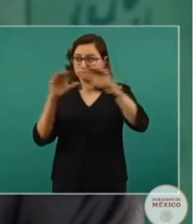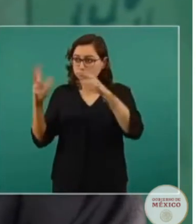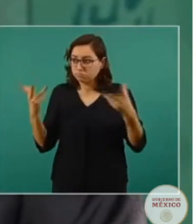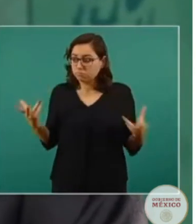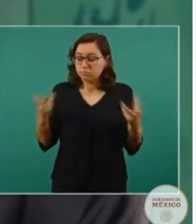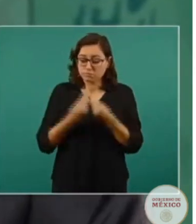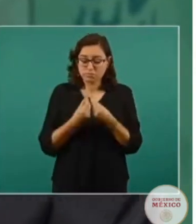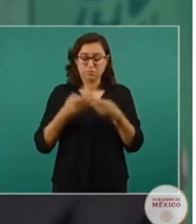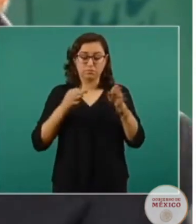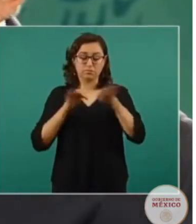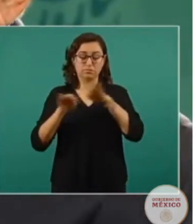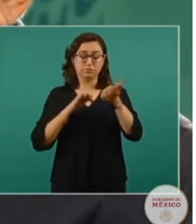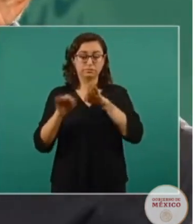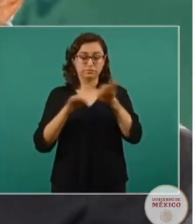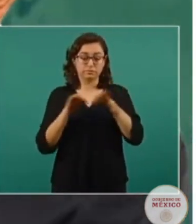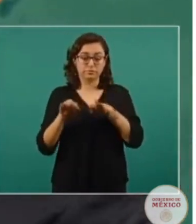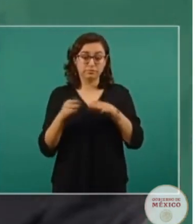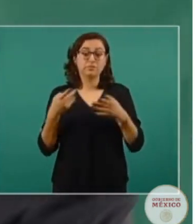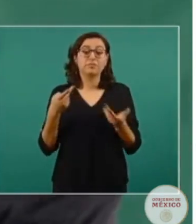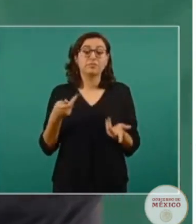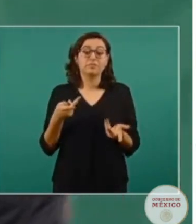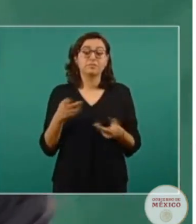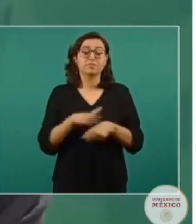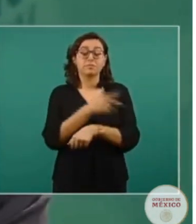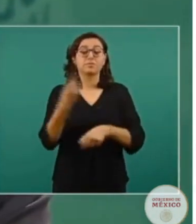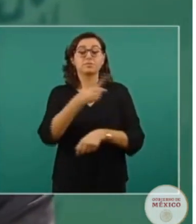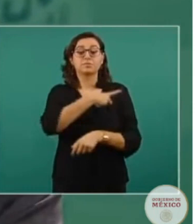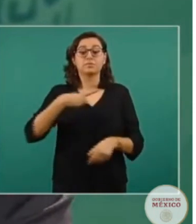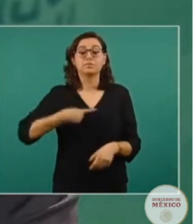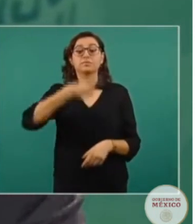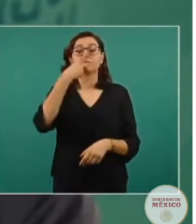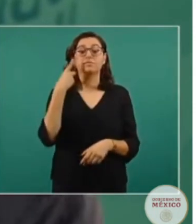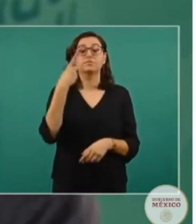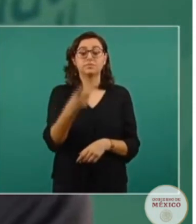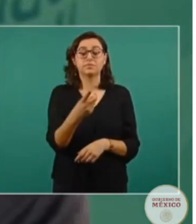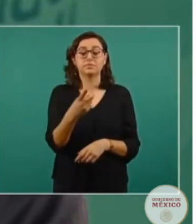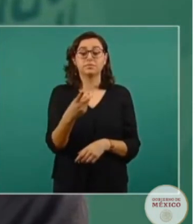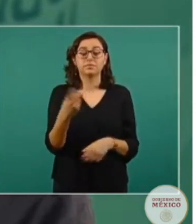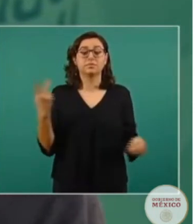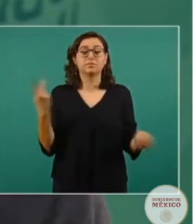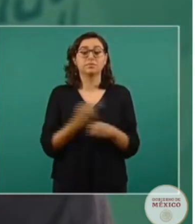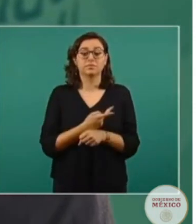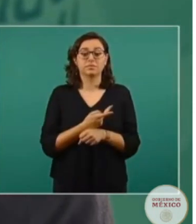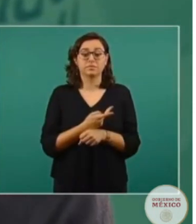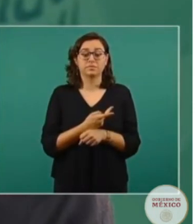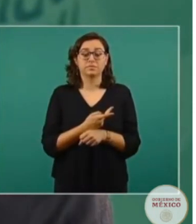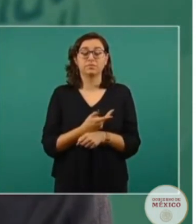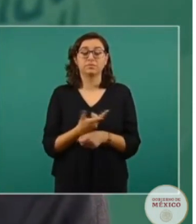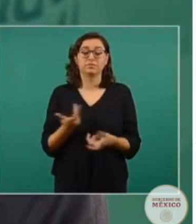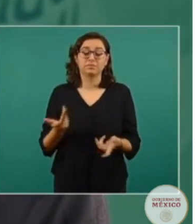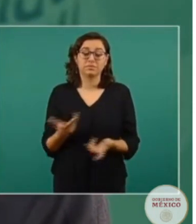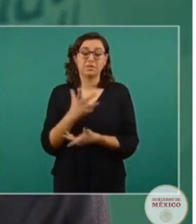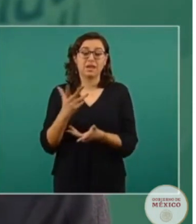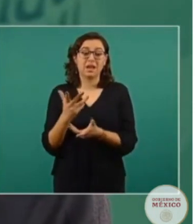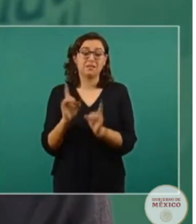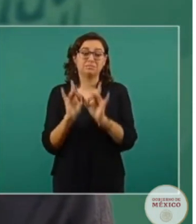porque también debe saberse que estos delitos lamentables